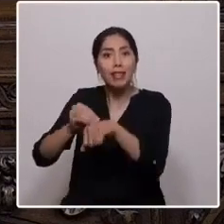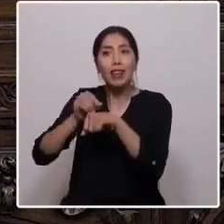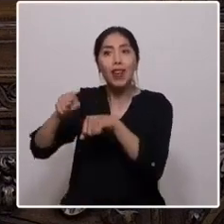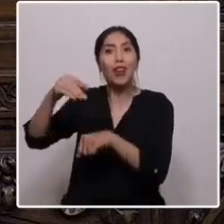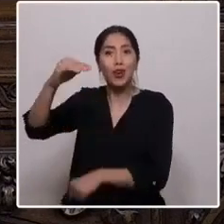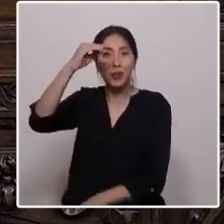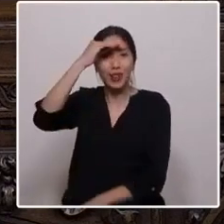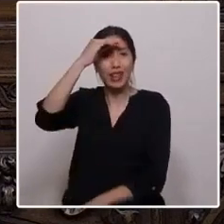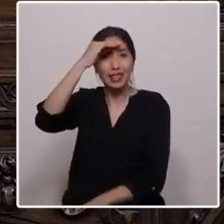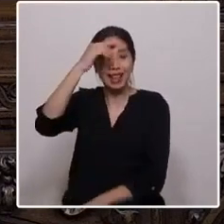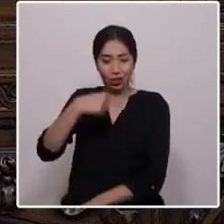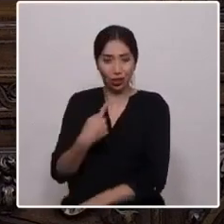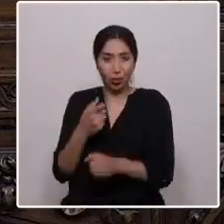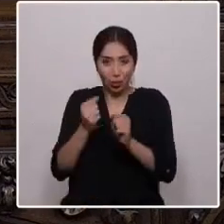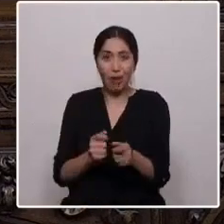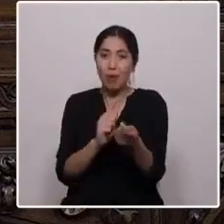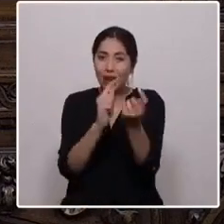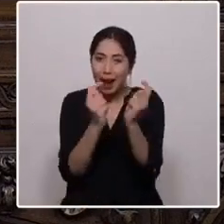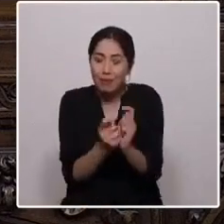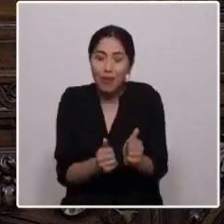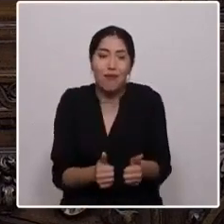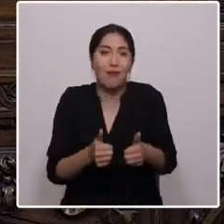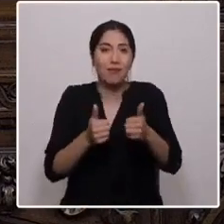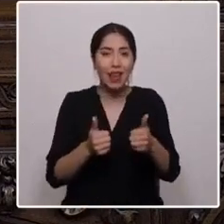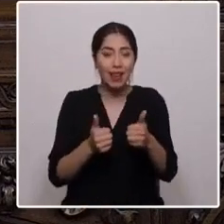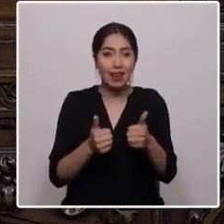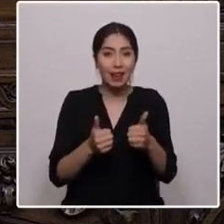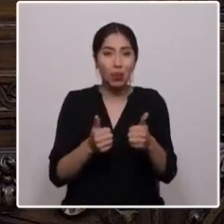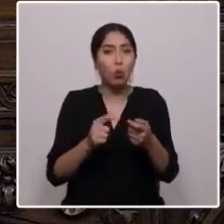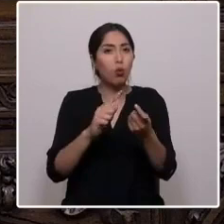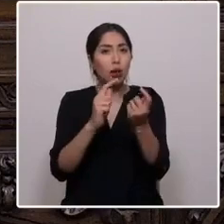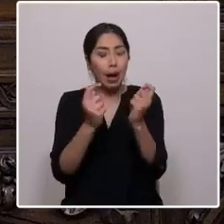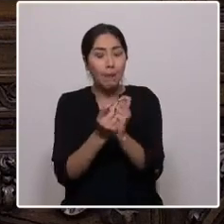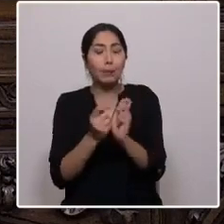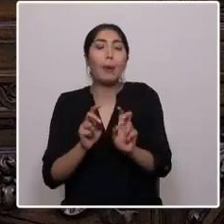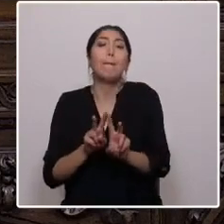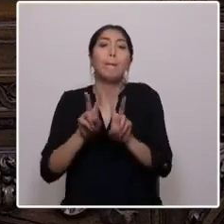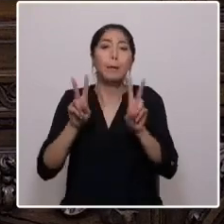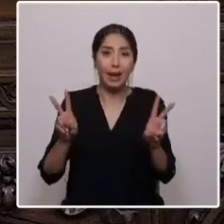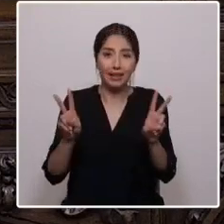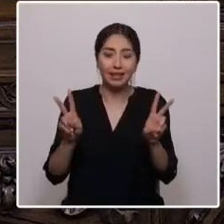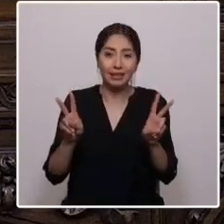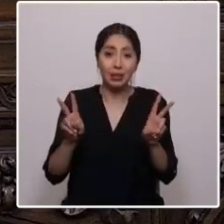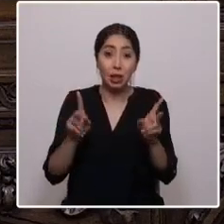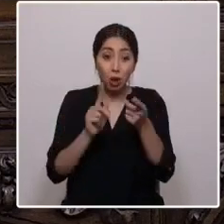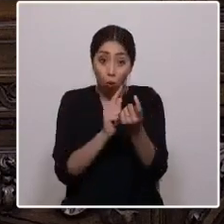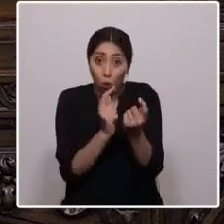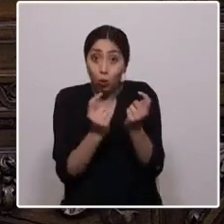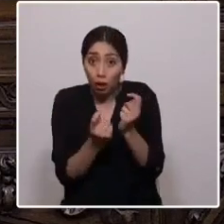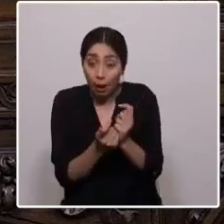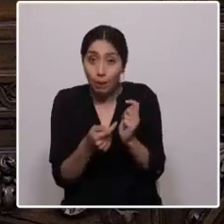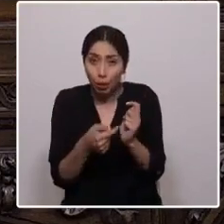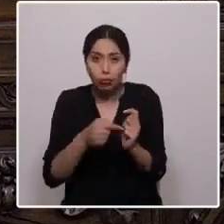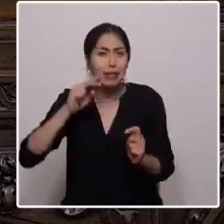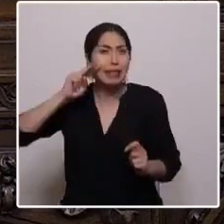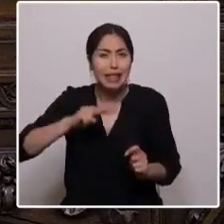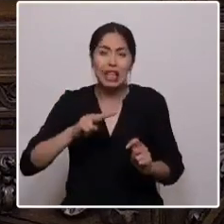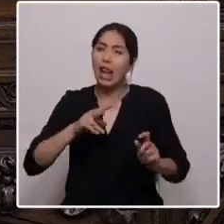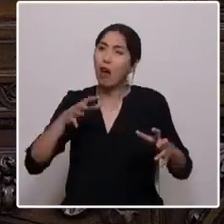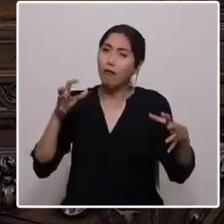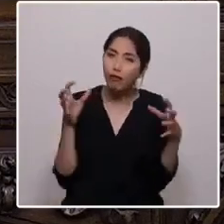cambio, pero para bien. Un cambio, pero en paz. Un cambio sin violencia.